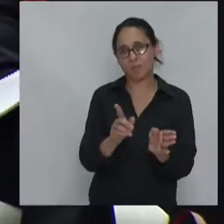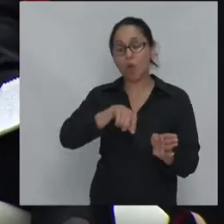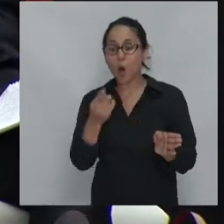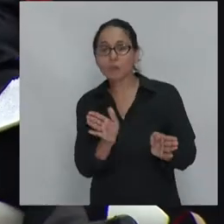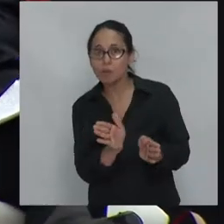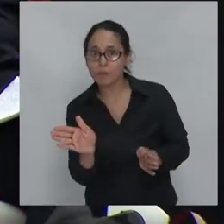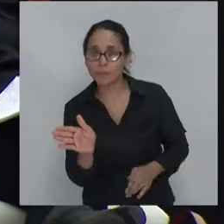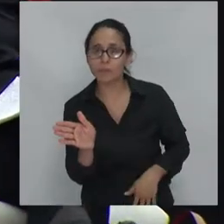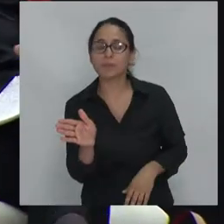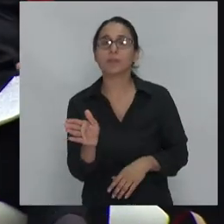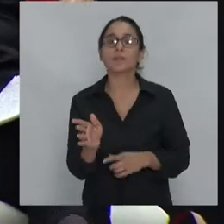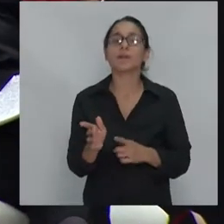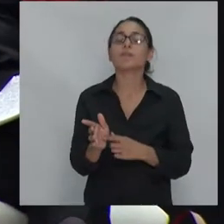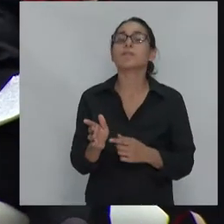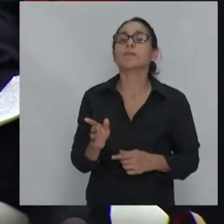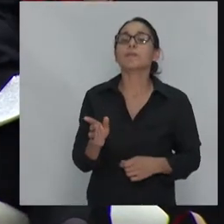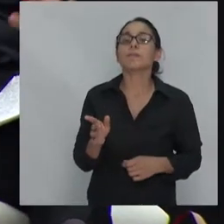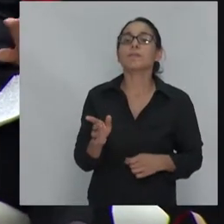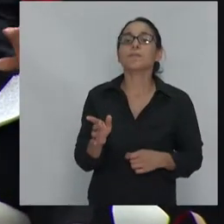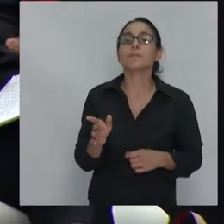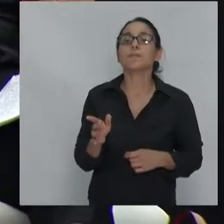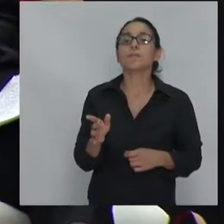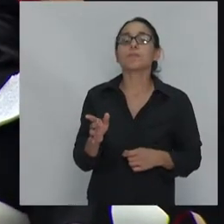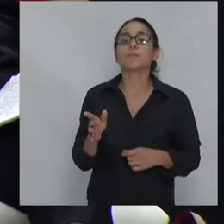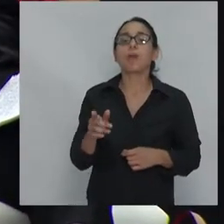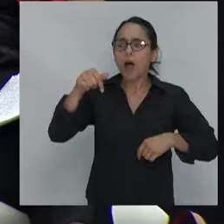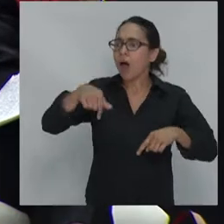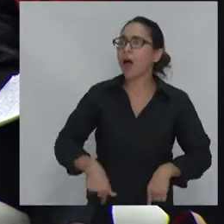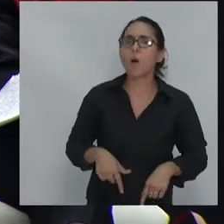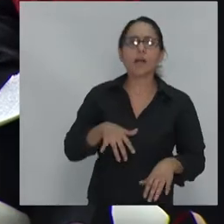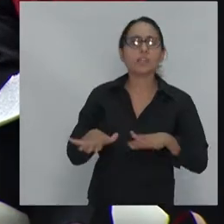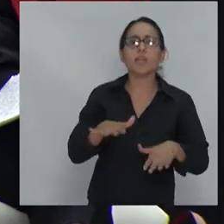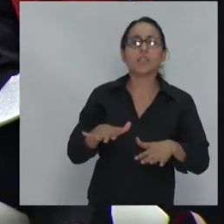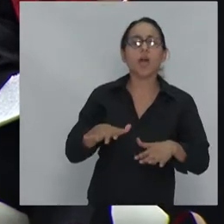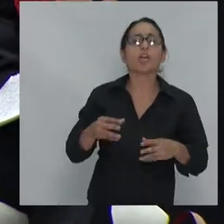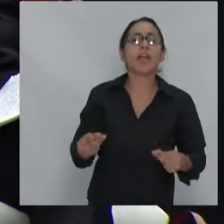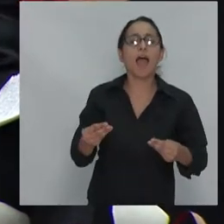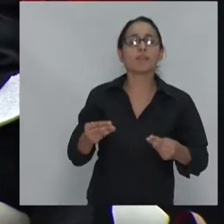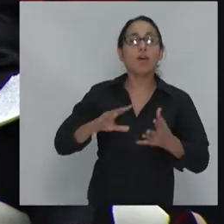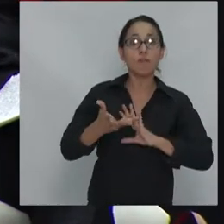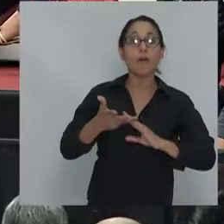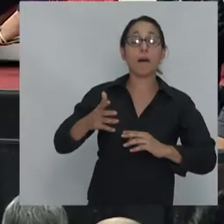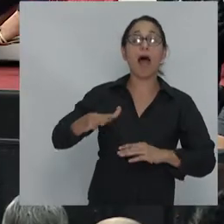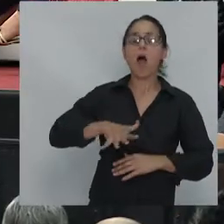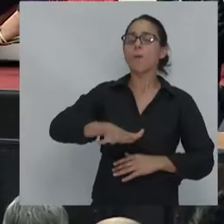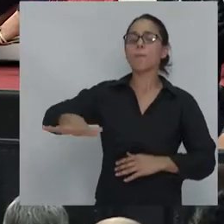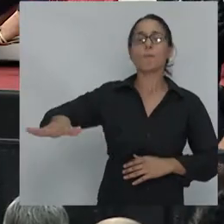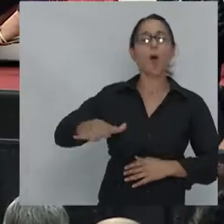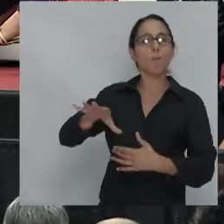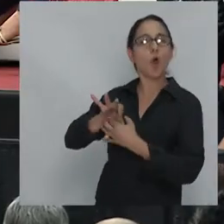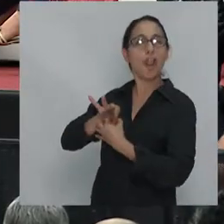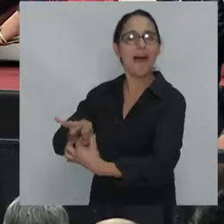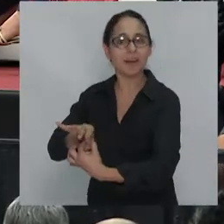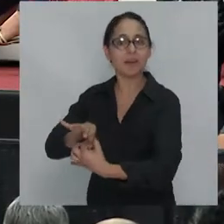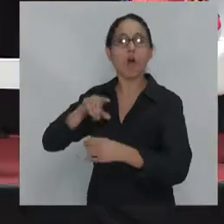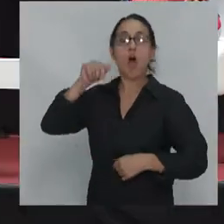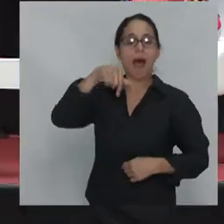decir, que consiste en decir, eso lo que estamos viendo es una ofensiva populista. Pero claro, entonces el término populista